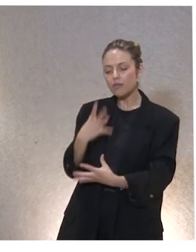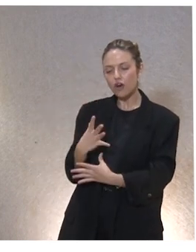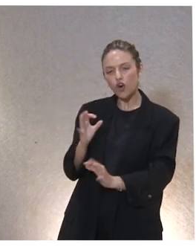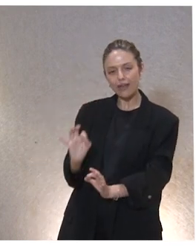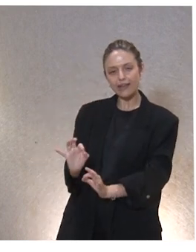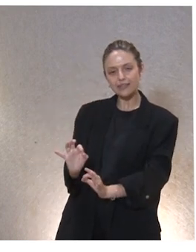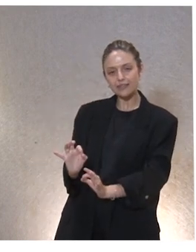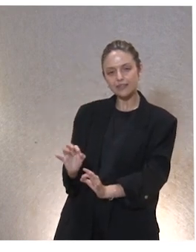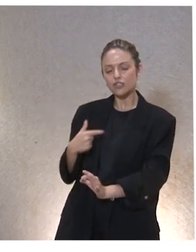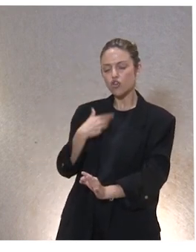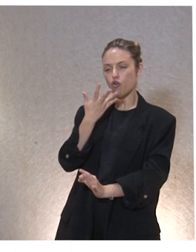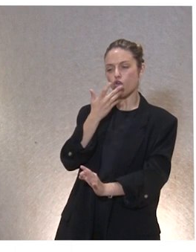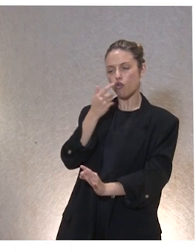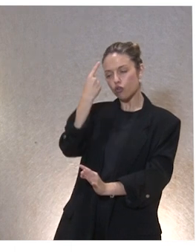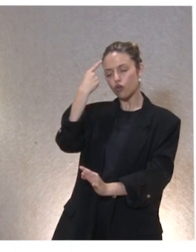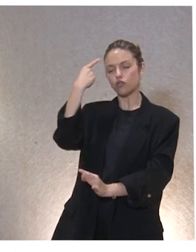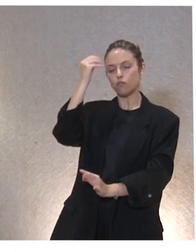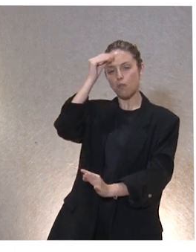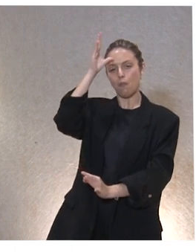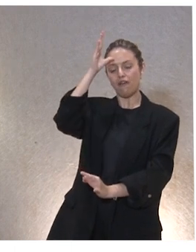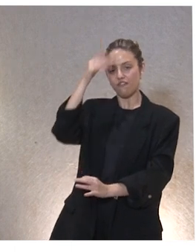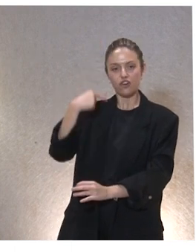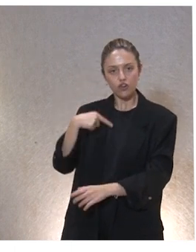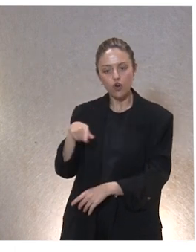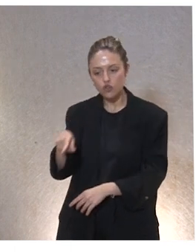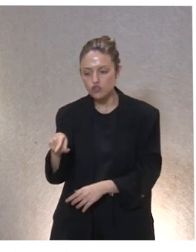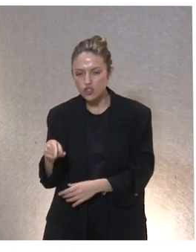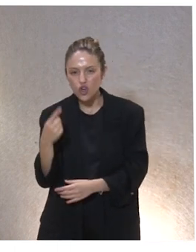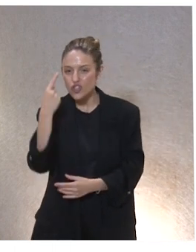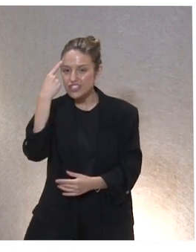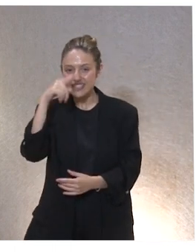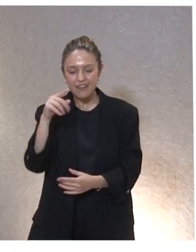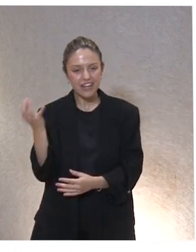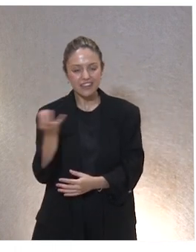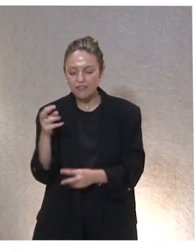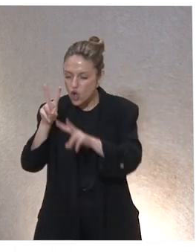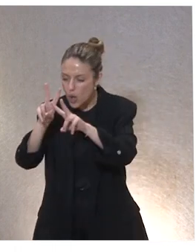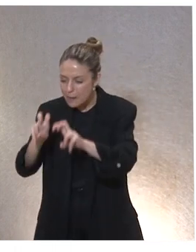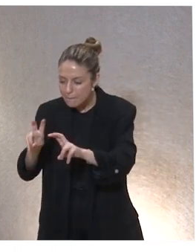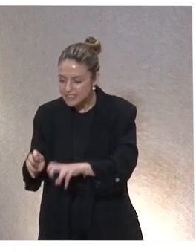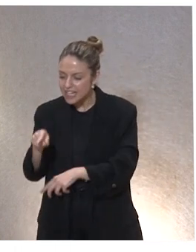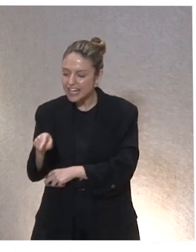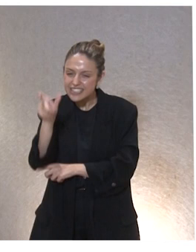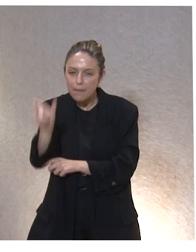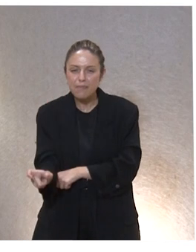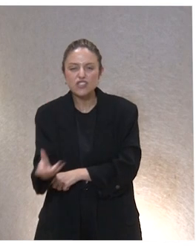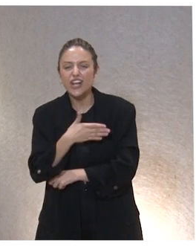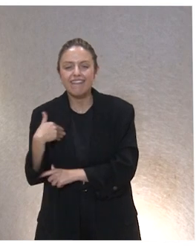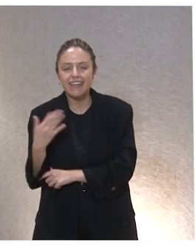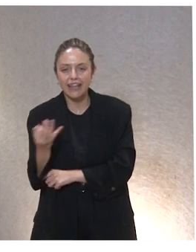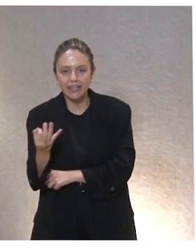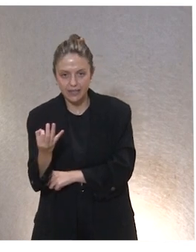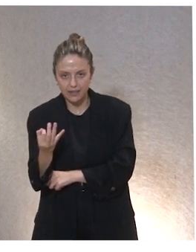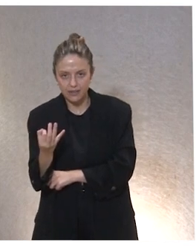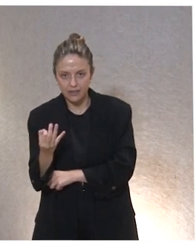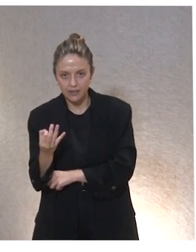porque tengo mucho conocimiento sino es yo tengo que saber yo tengo que indagar lo que esa persona quiere a lo que quiero a